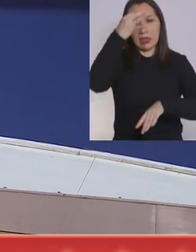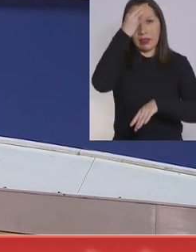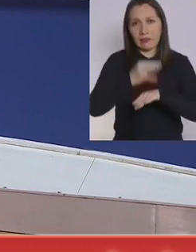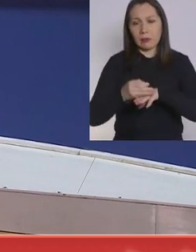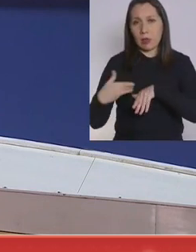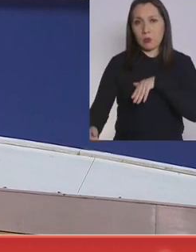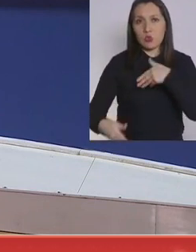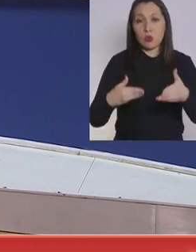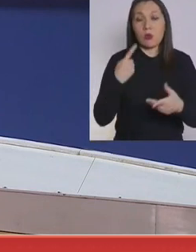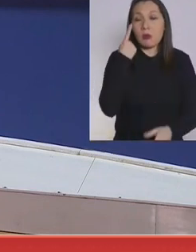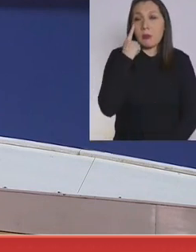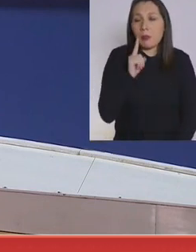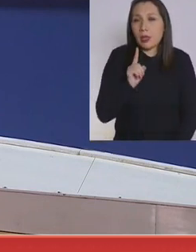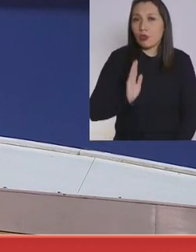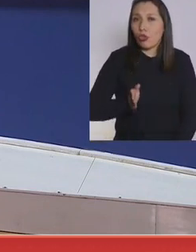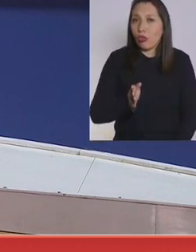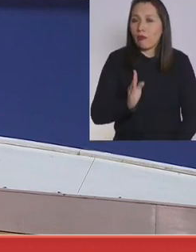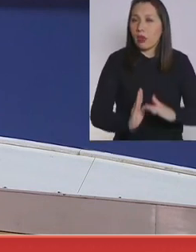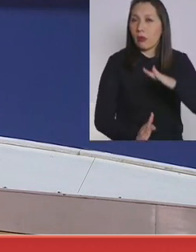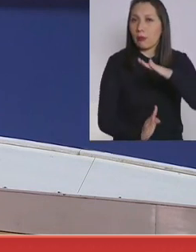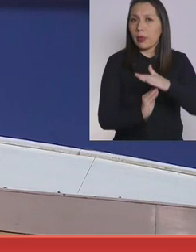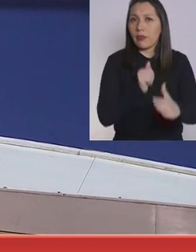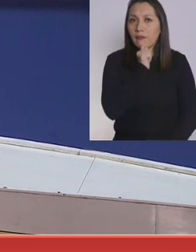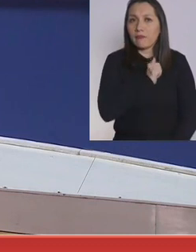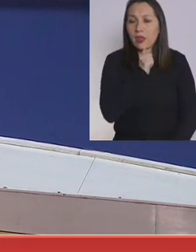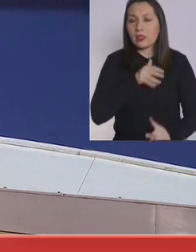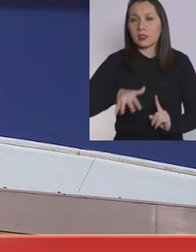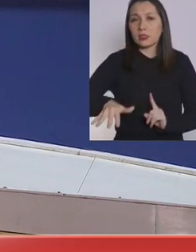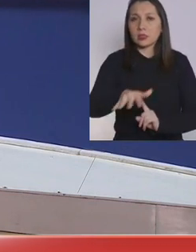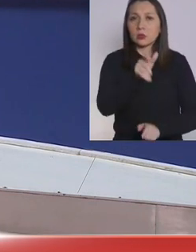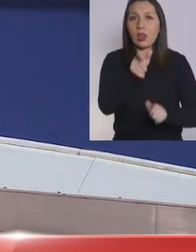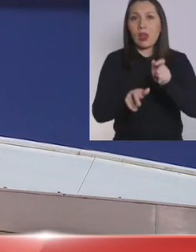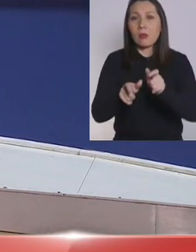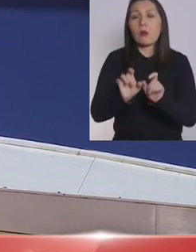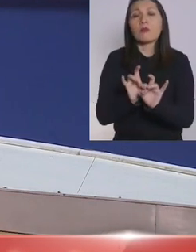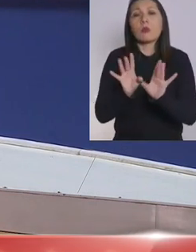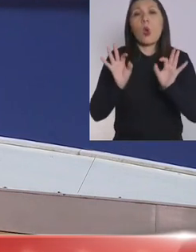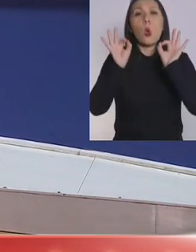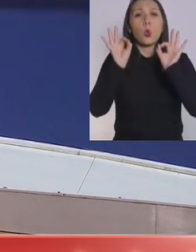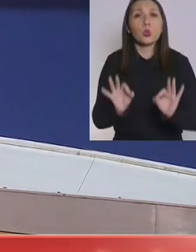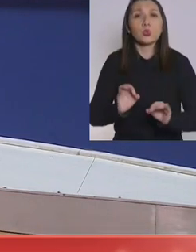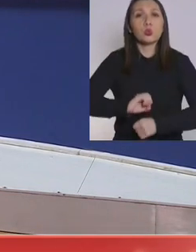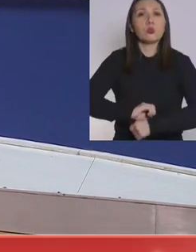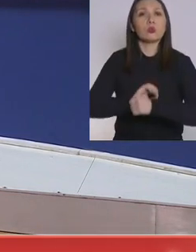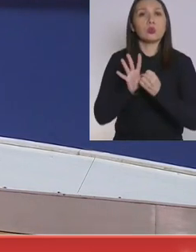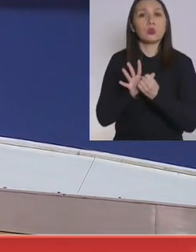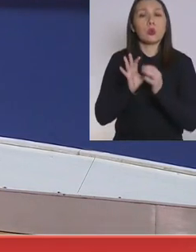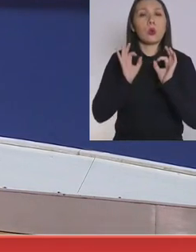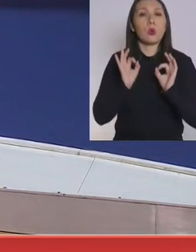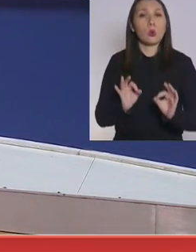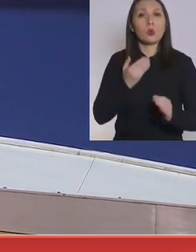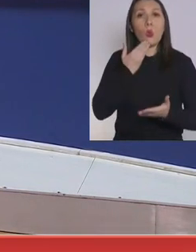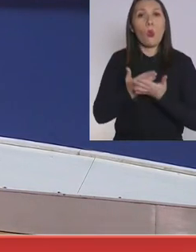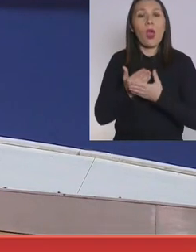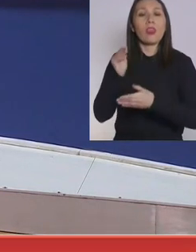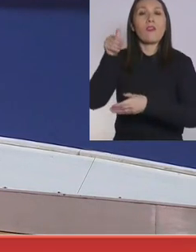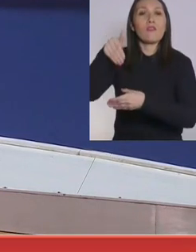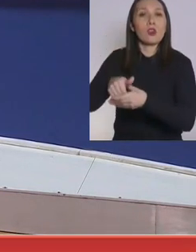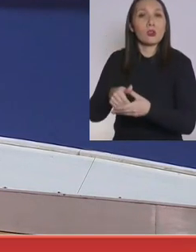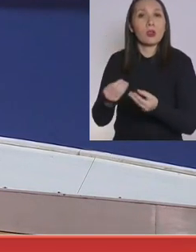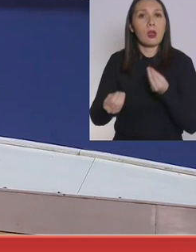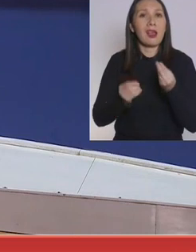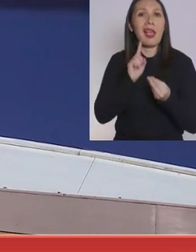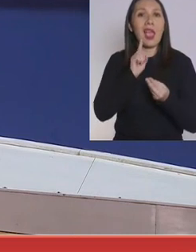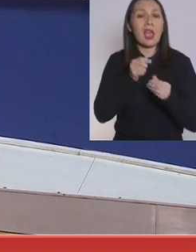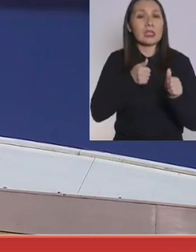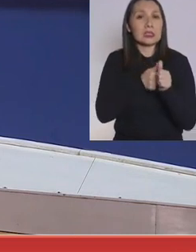contagios, pero sigue pendiente la situación de las personas contagiadas con COVID-19, también sus